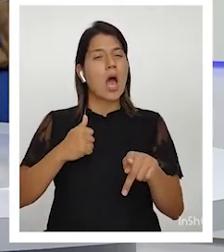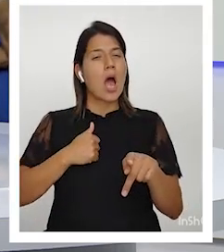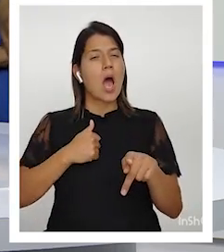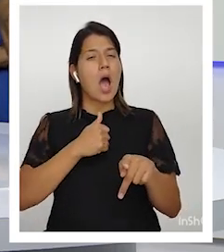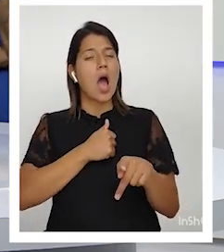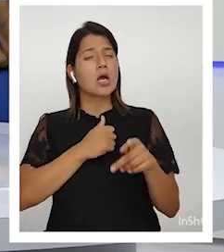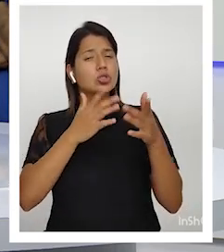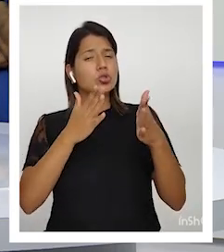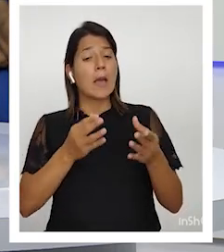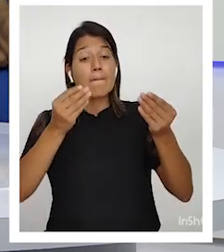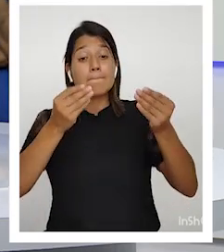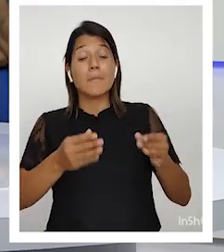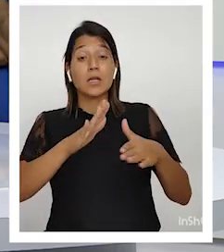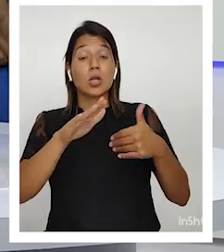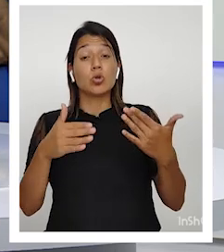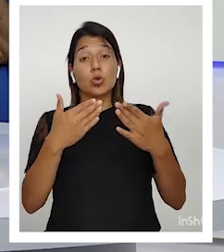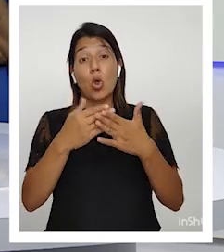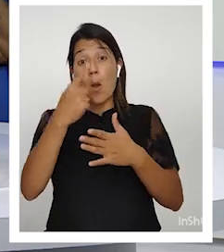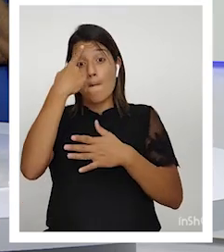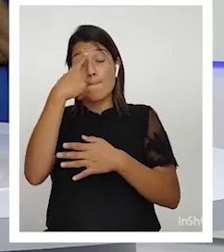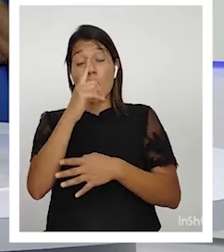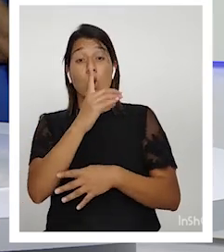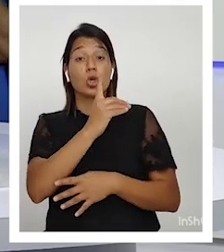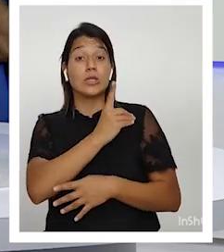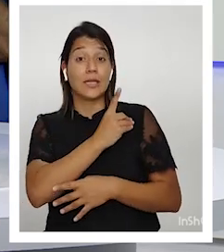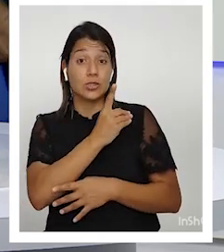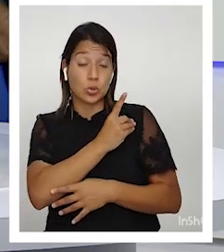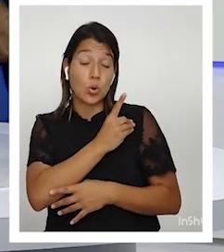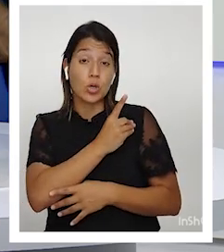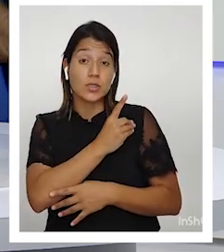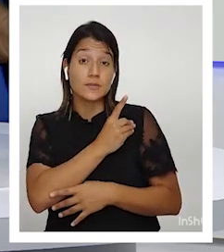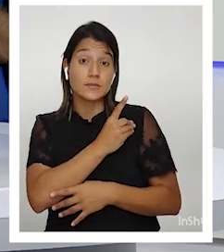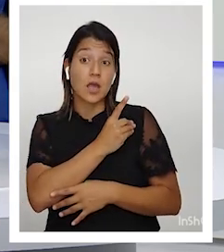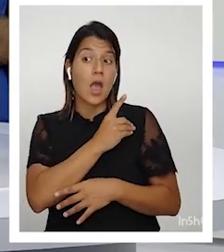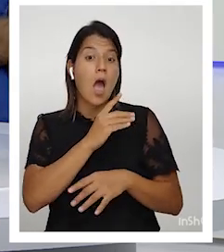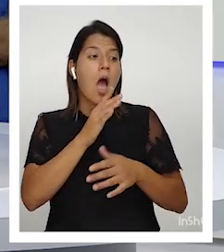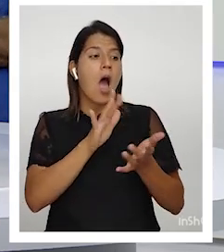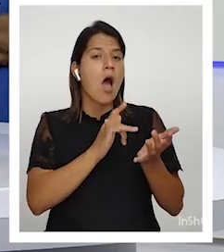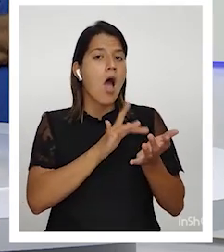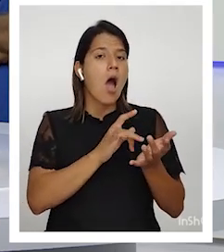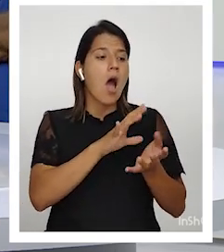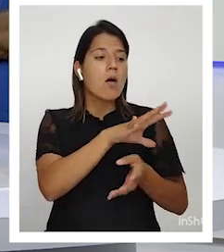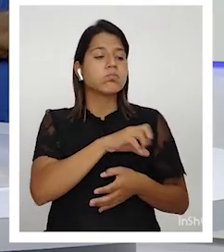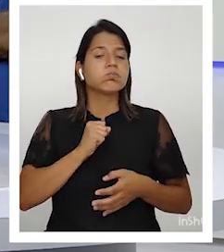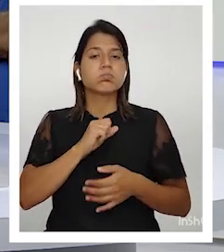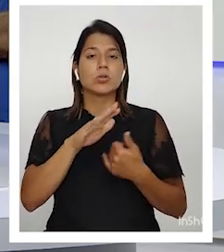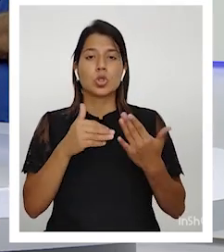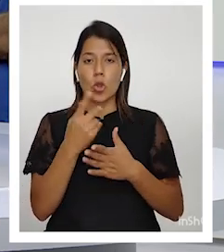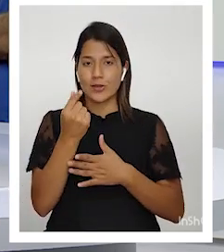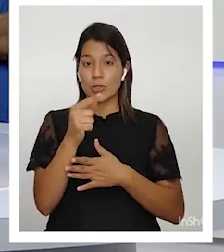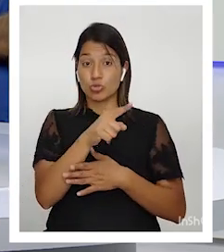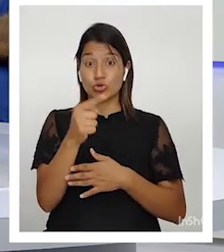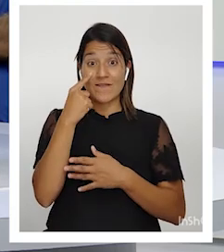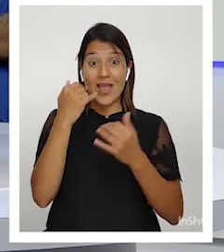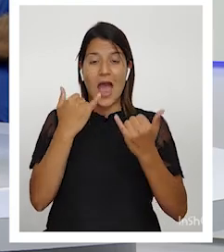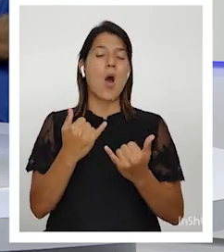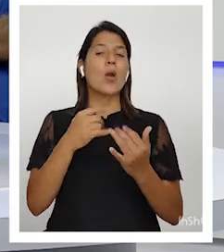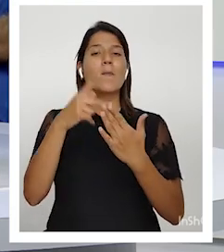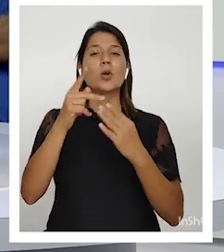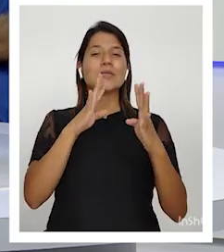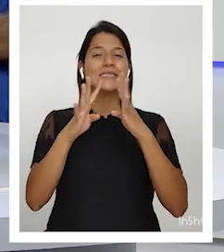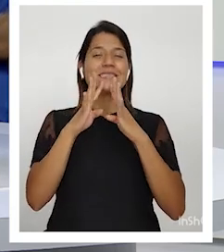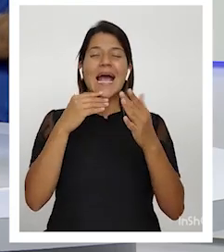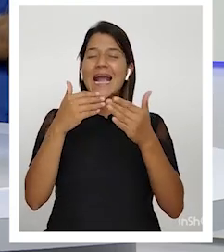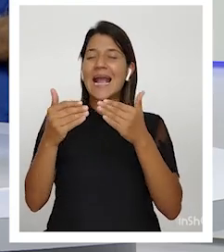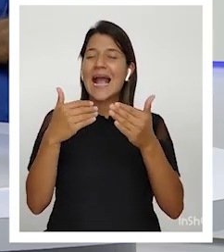perdieron todo por culpa de directivos que se dejan todo el dinero estás viendo conversamos